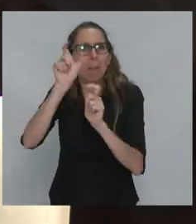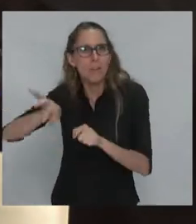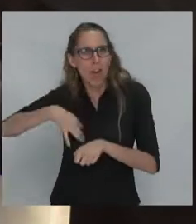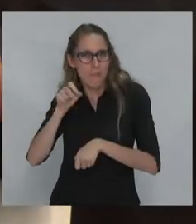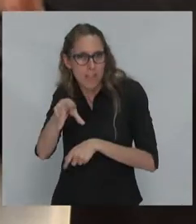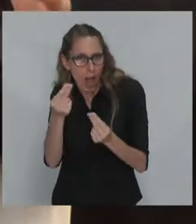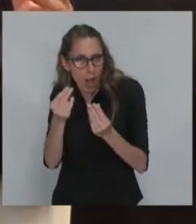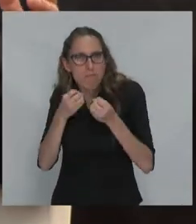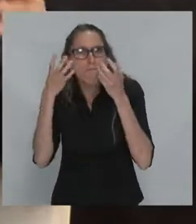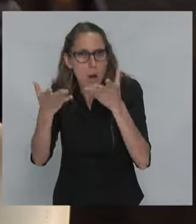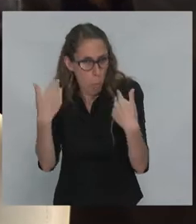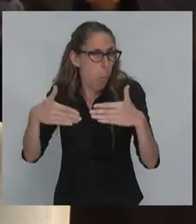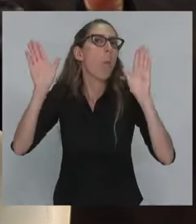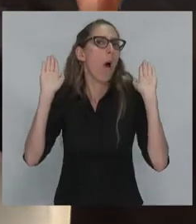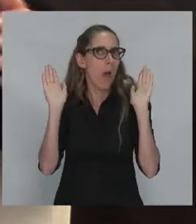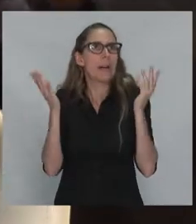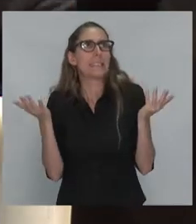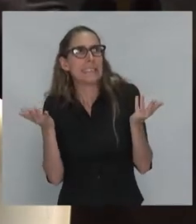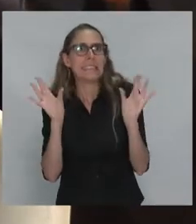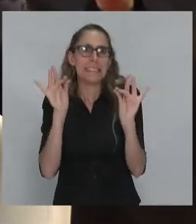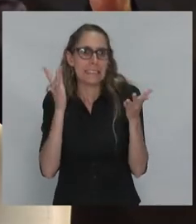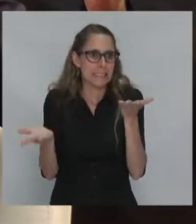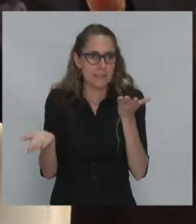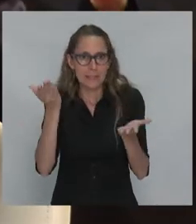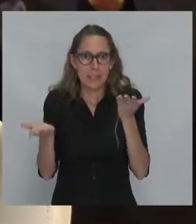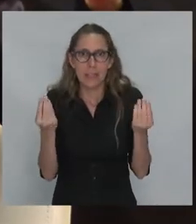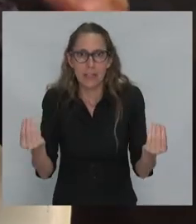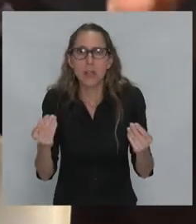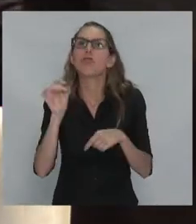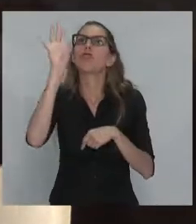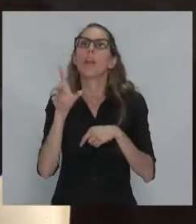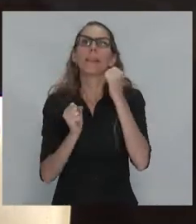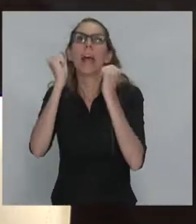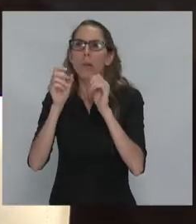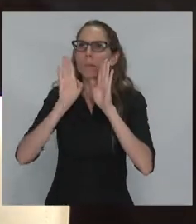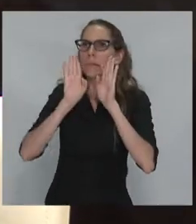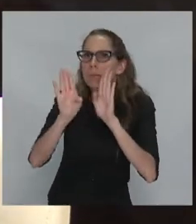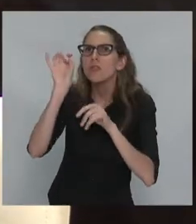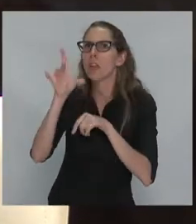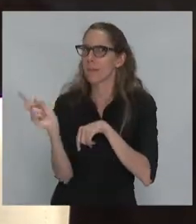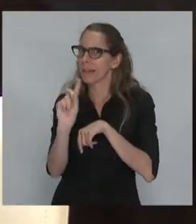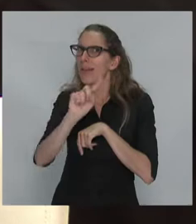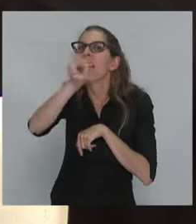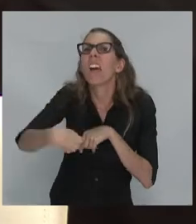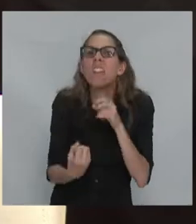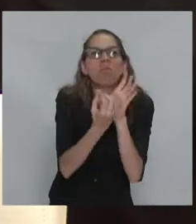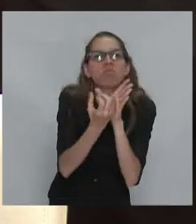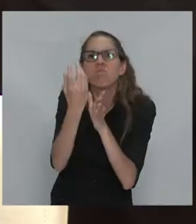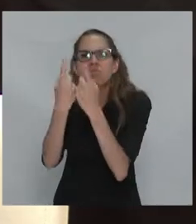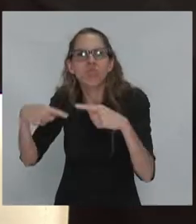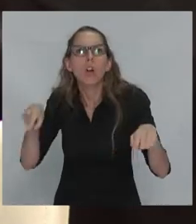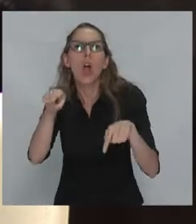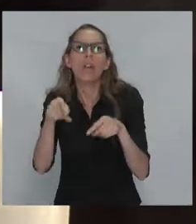gente. Entonces, eso significa que es mucho más complicado. Que no se trata solamente de la economía, sino sus relaciones contra todas las